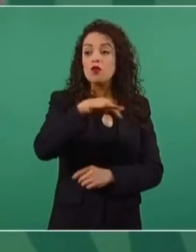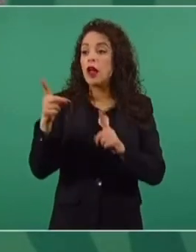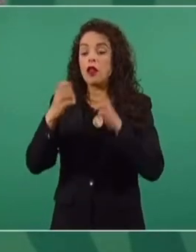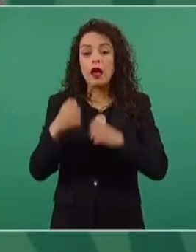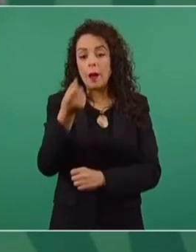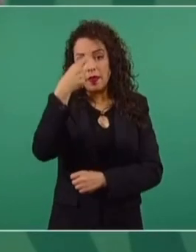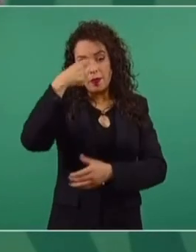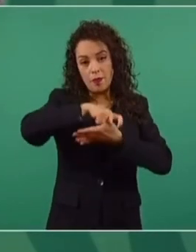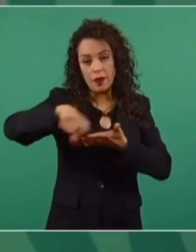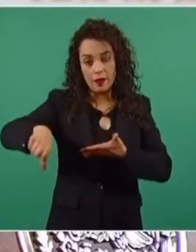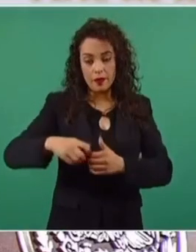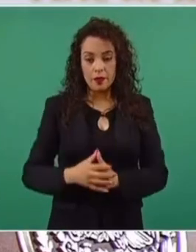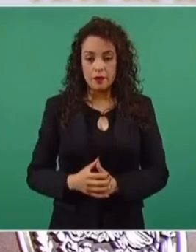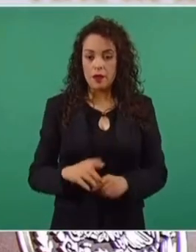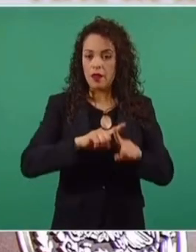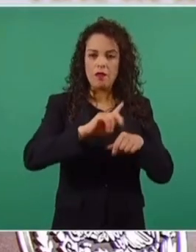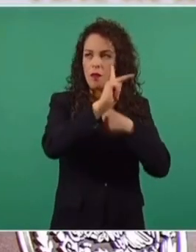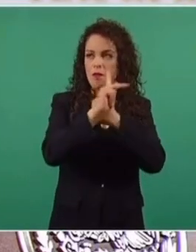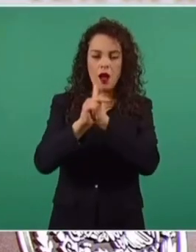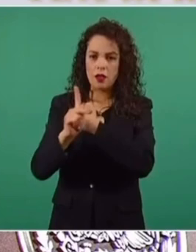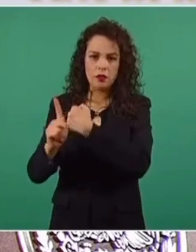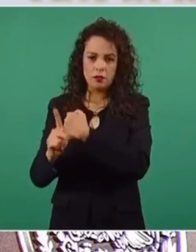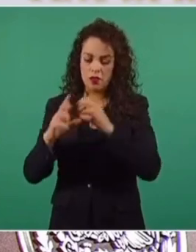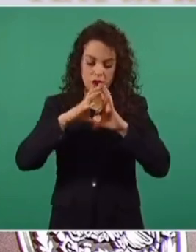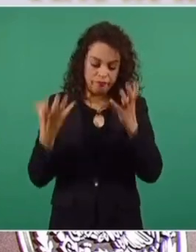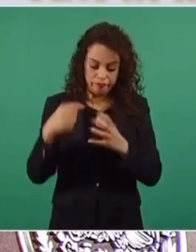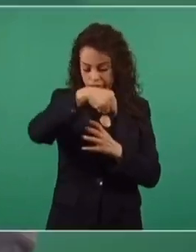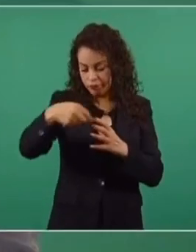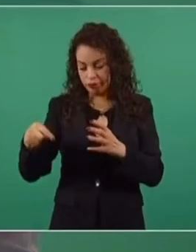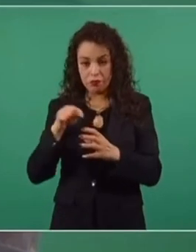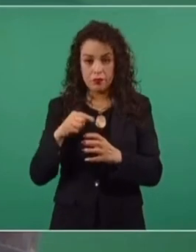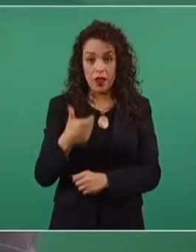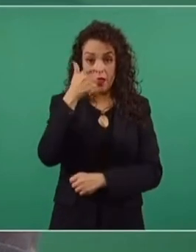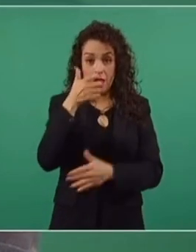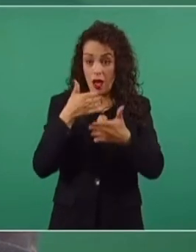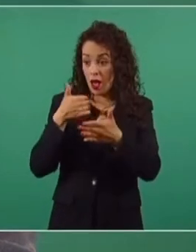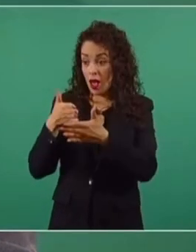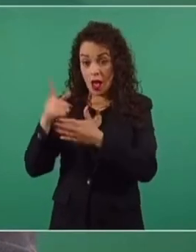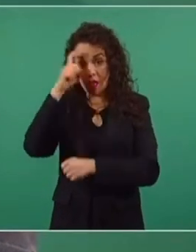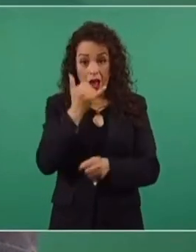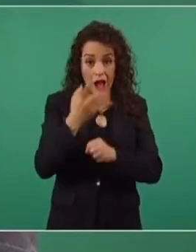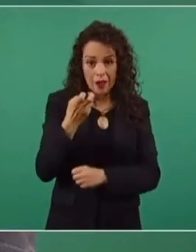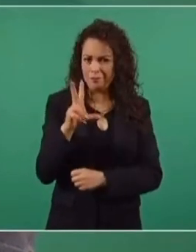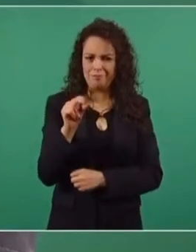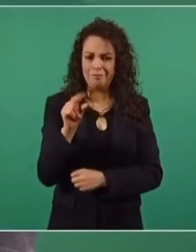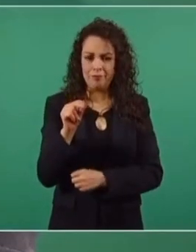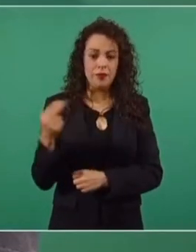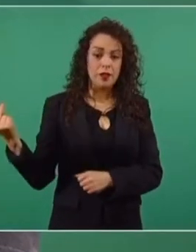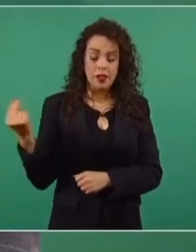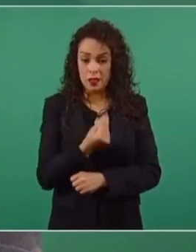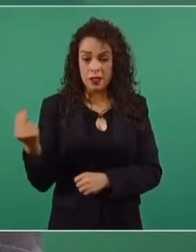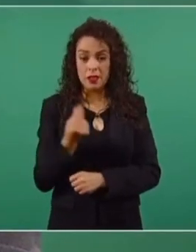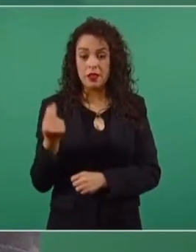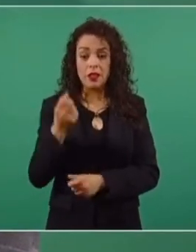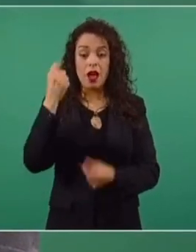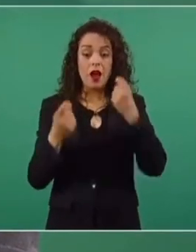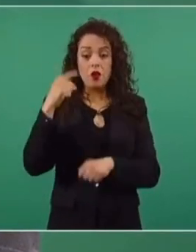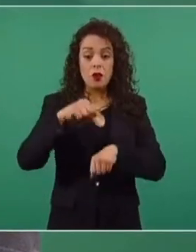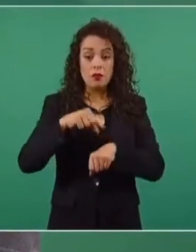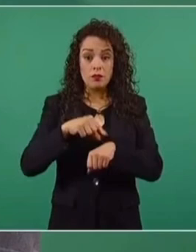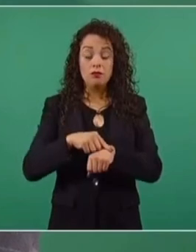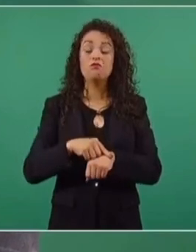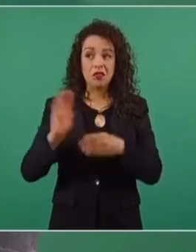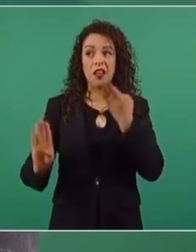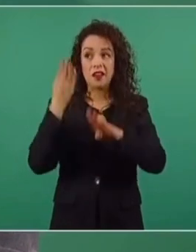en los distintos países del mundo. No hay ninguna limitación de dinero, es un asunto de abasto también mundial en algunos medicamentos, en algunas